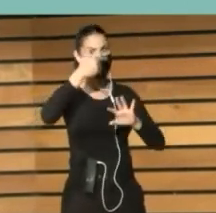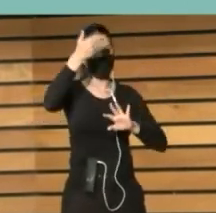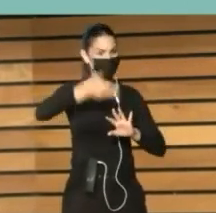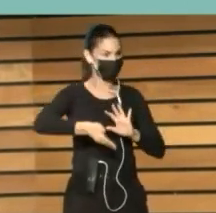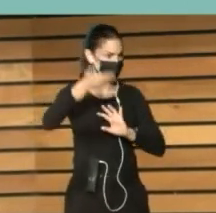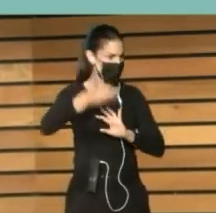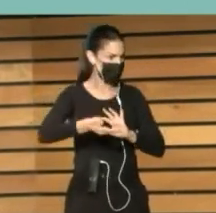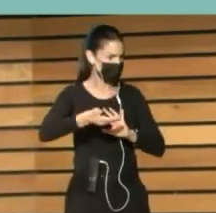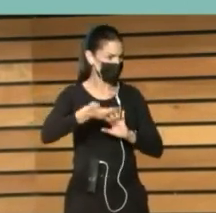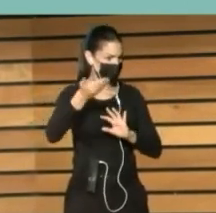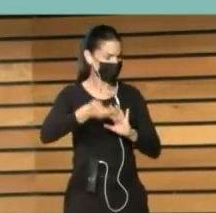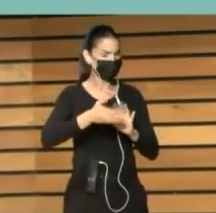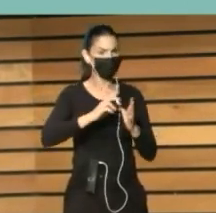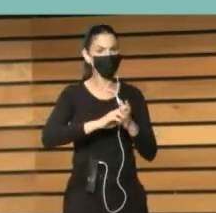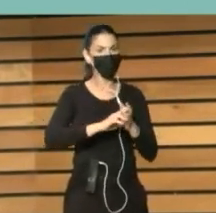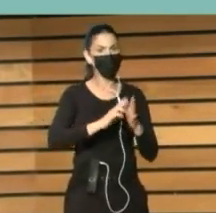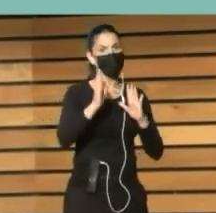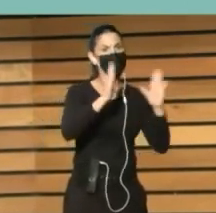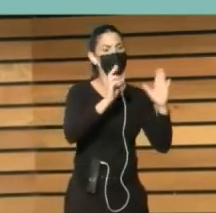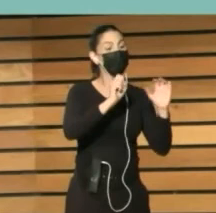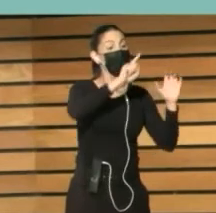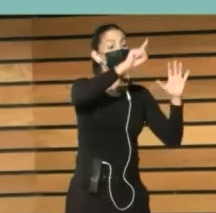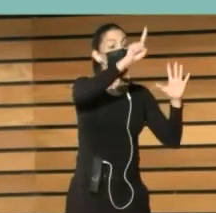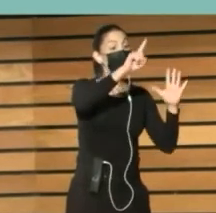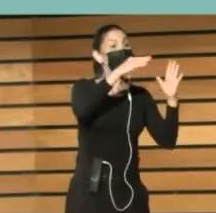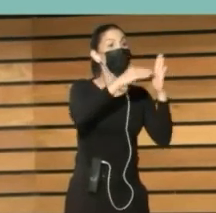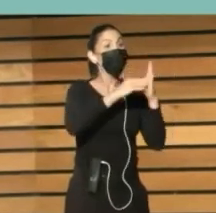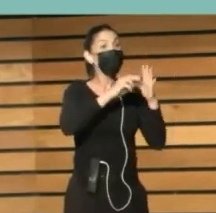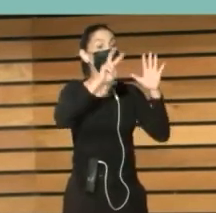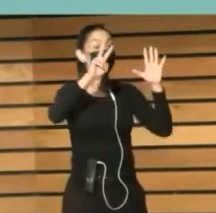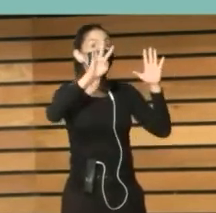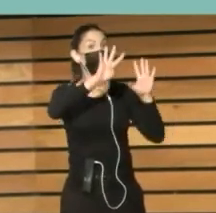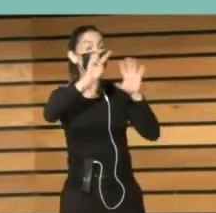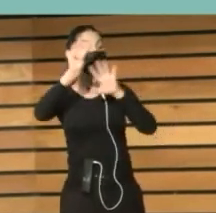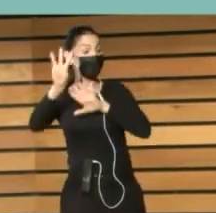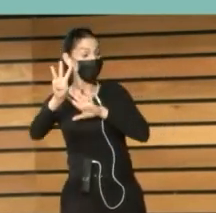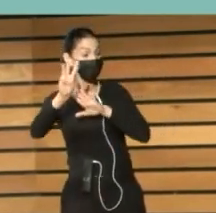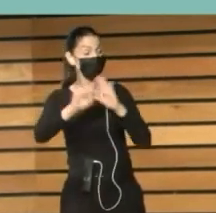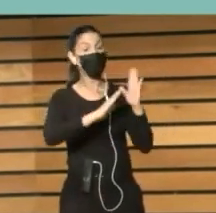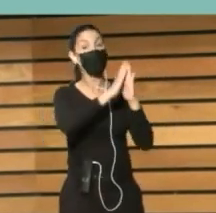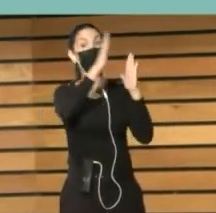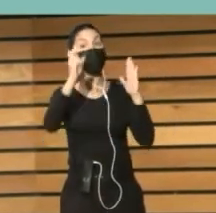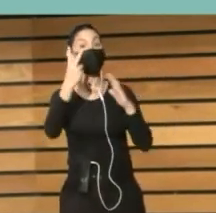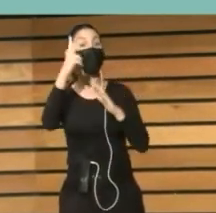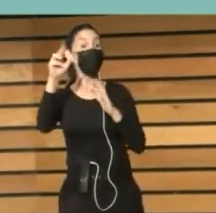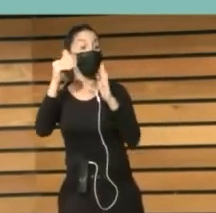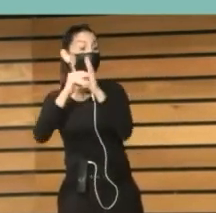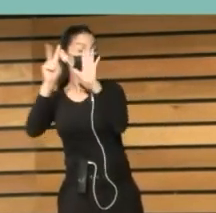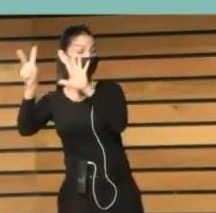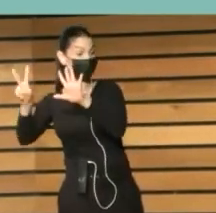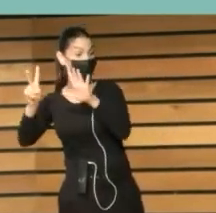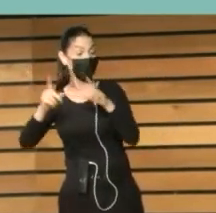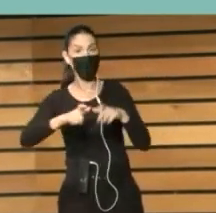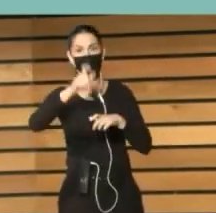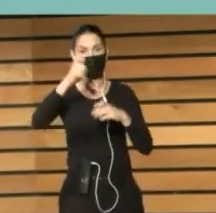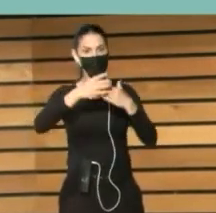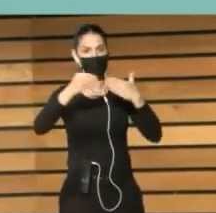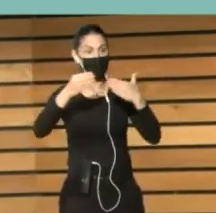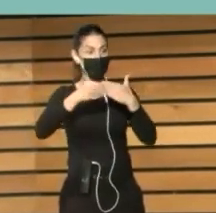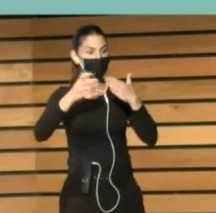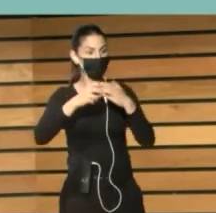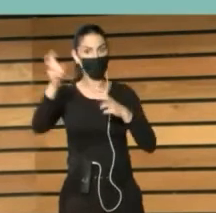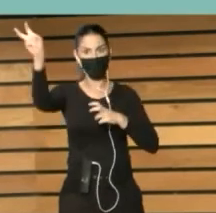Entre 1998 Y el 2006 Es que la proporción De usuarios Que acudía